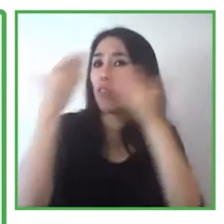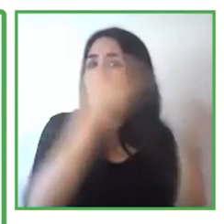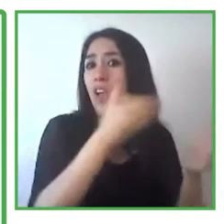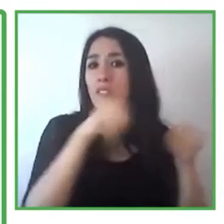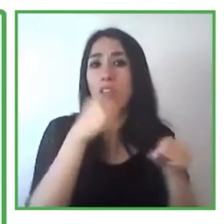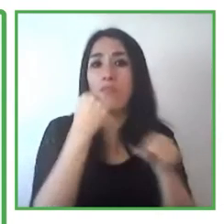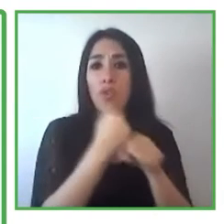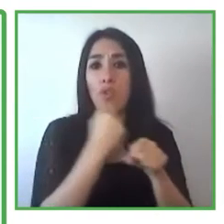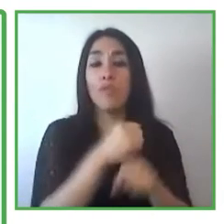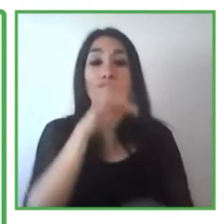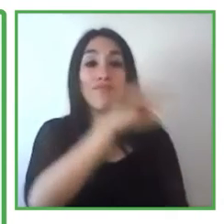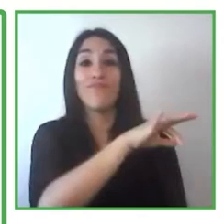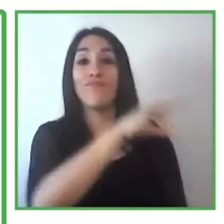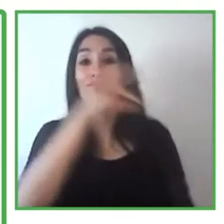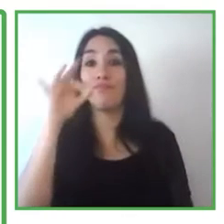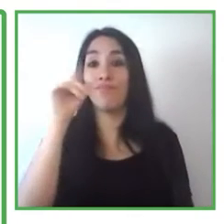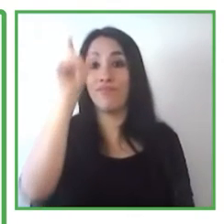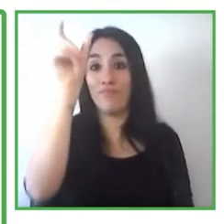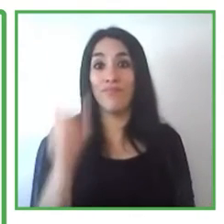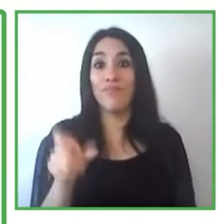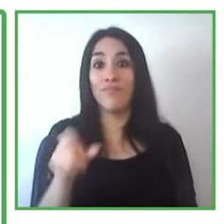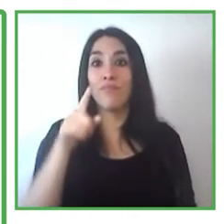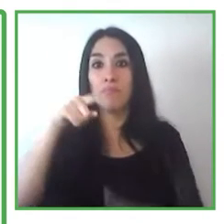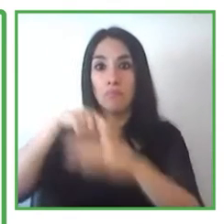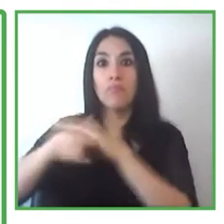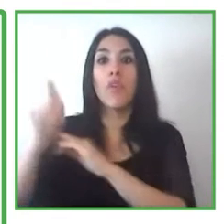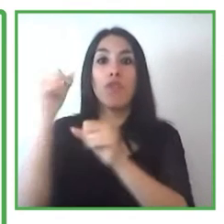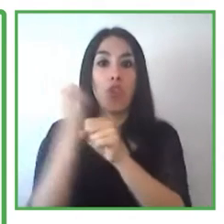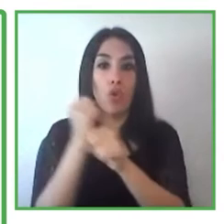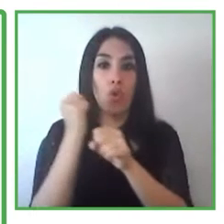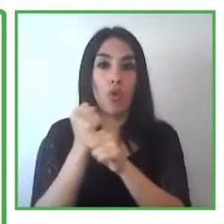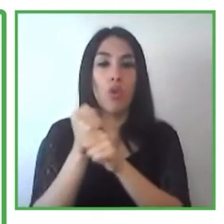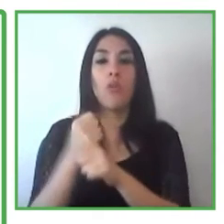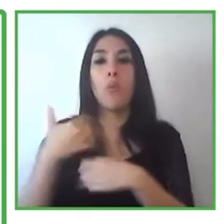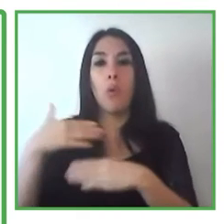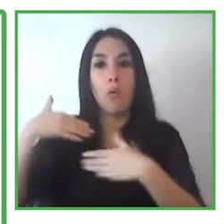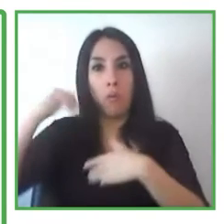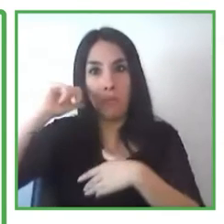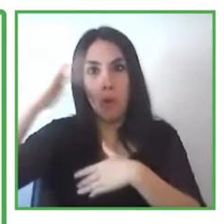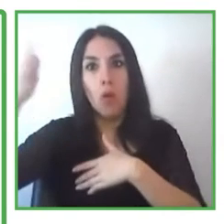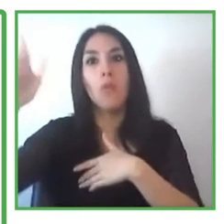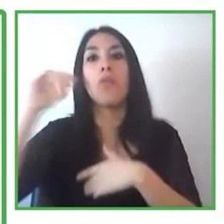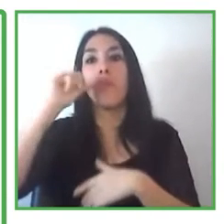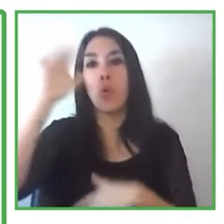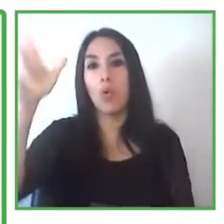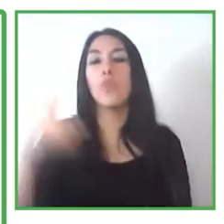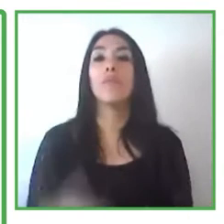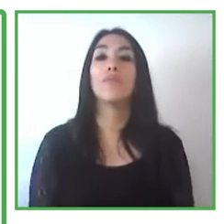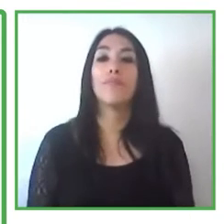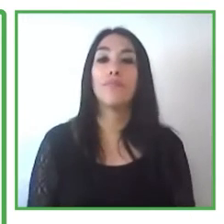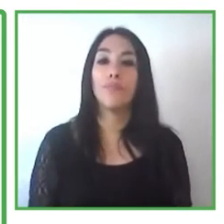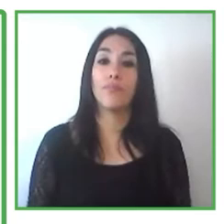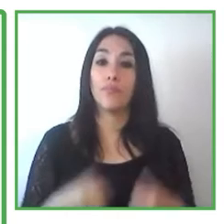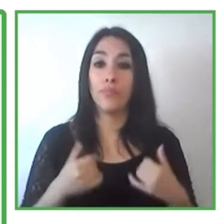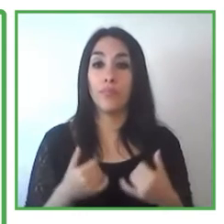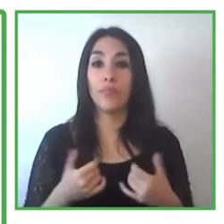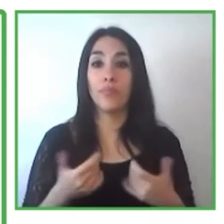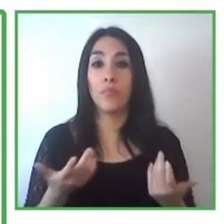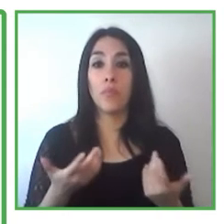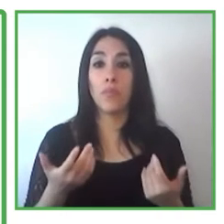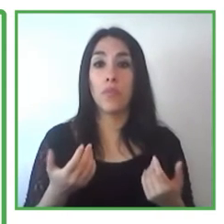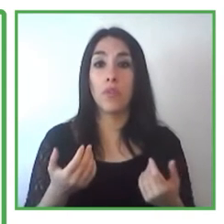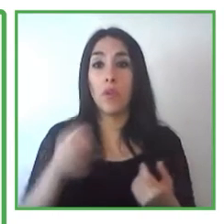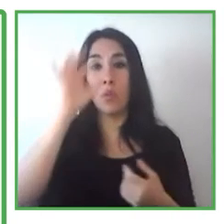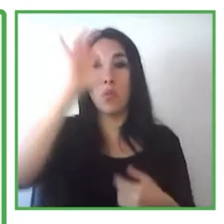a que ellos concluyan con su capacitación técnica. Como datos, les puedo indicar que,